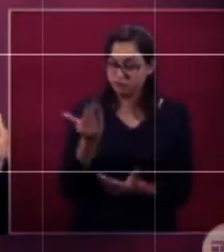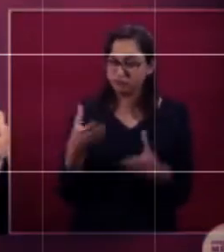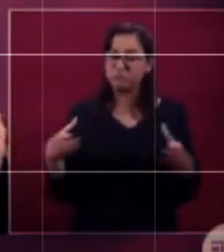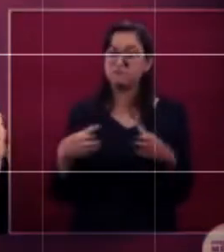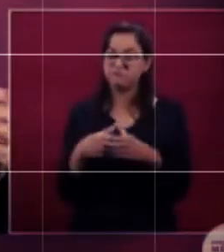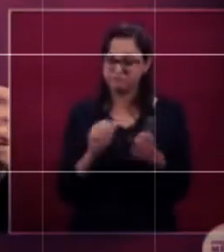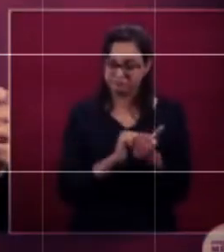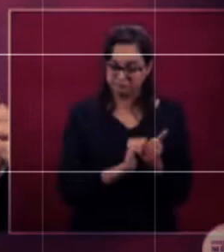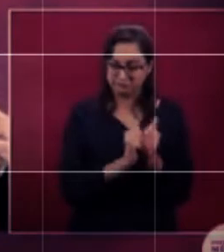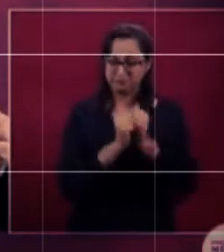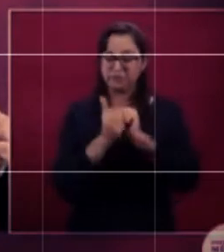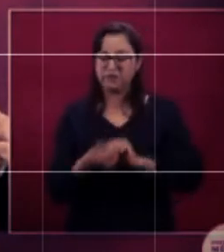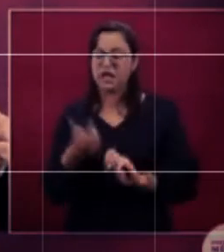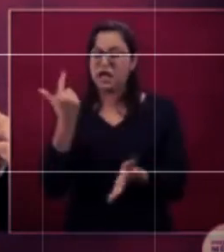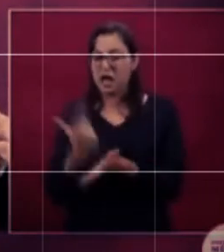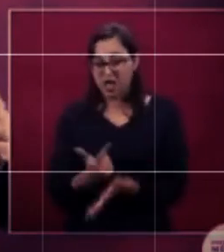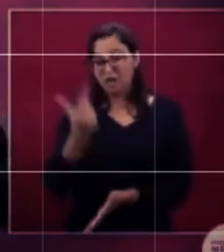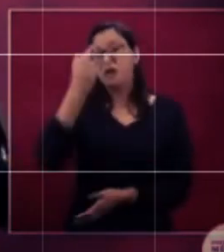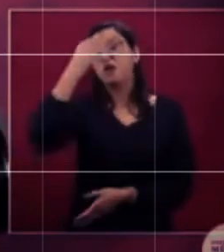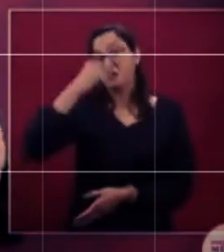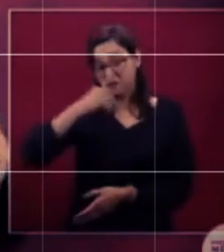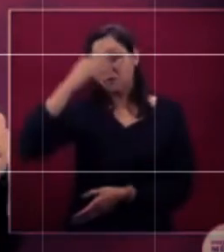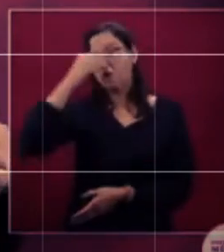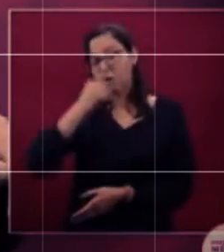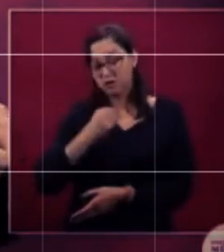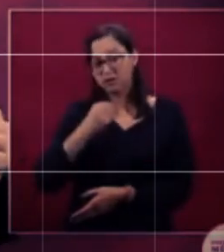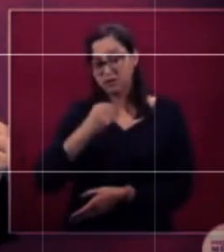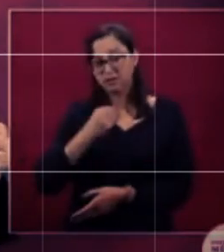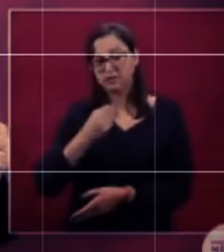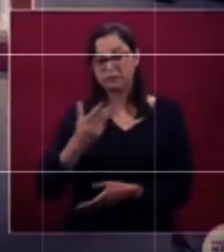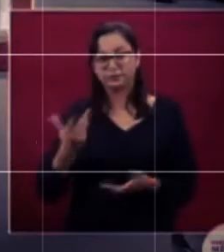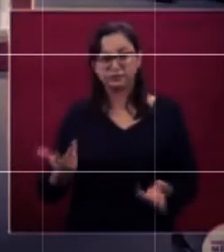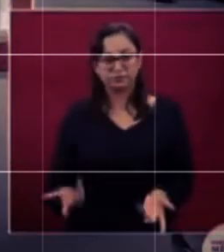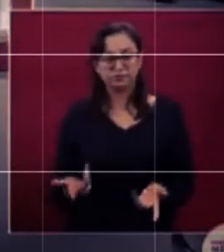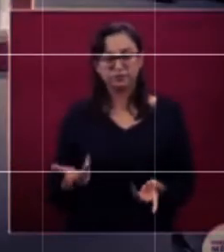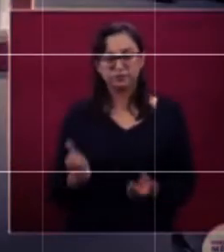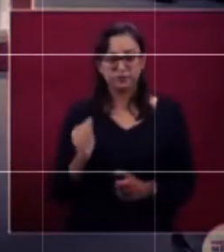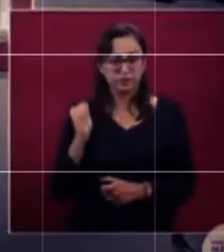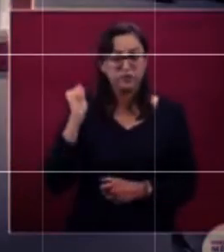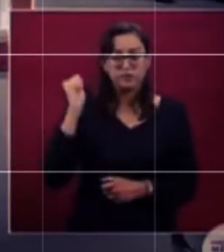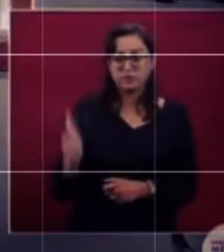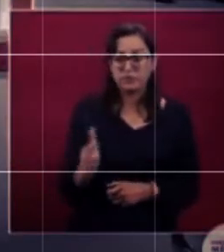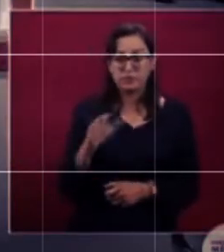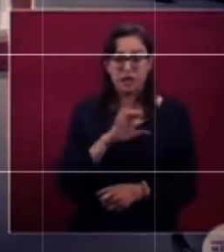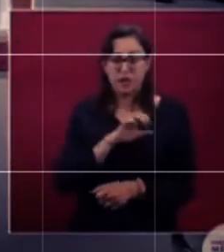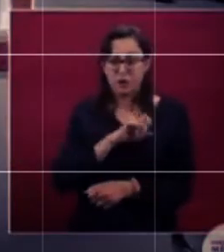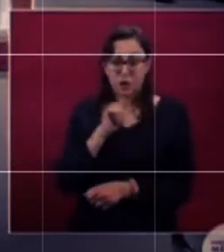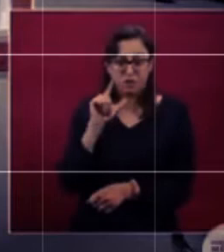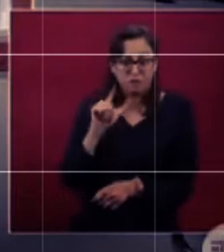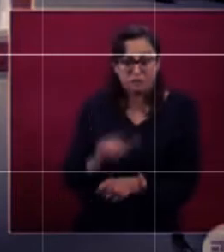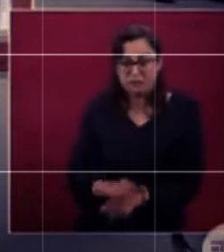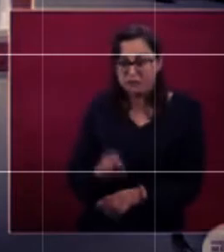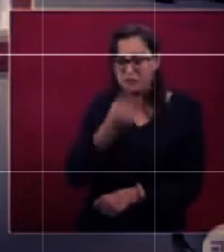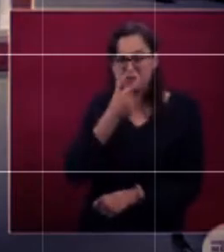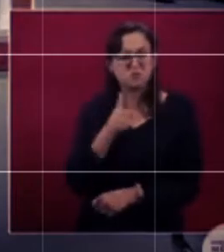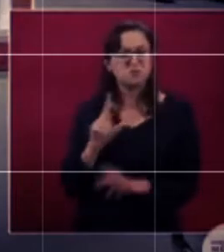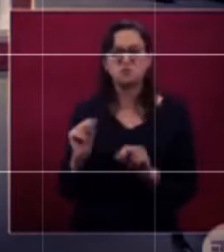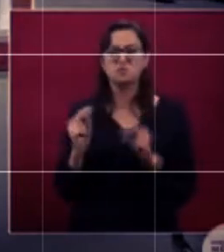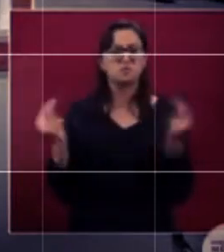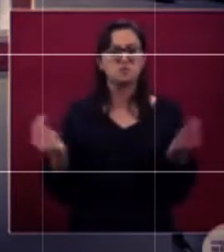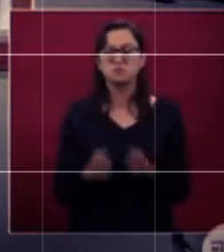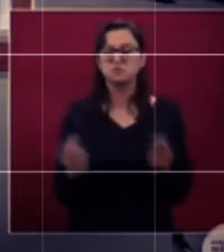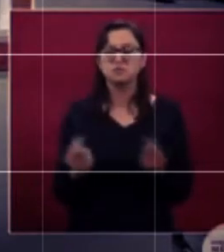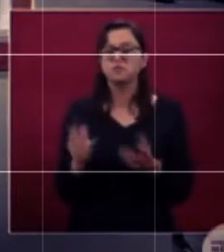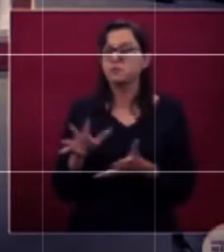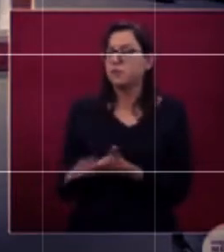tener la forma grave de la influenza. La influenza no necesita un tratamiento específico en la mayoría de las personas, la mayoría estamos